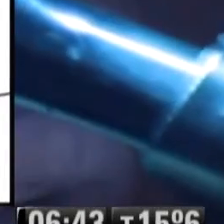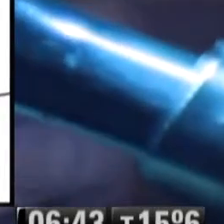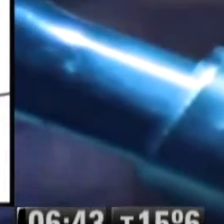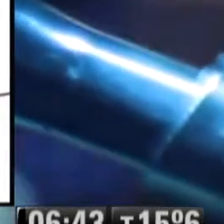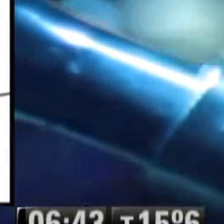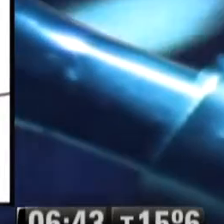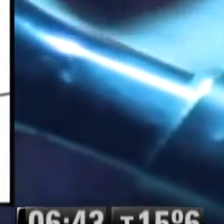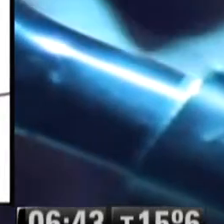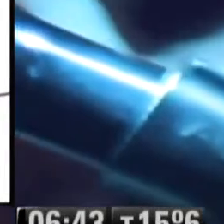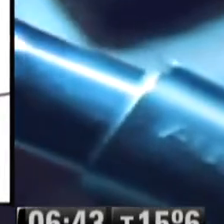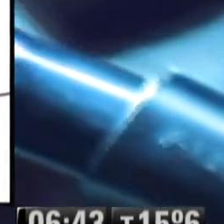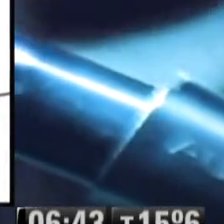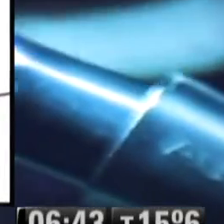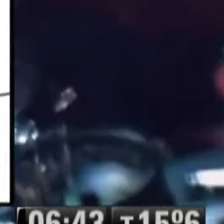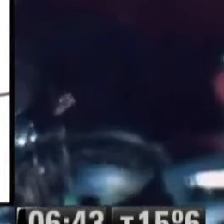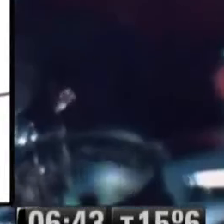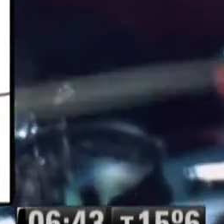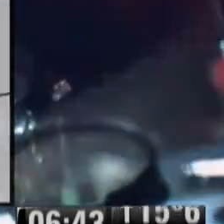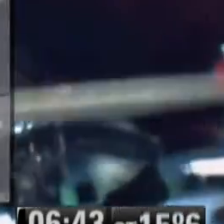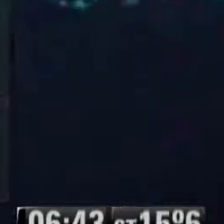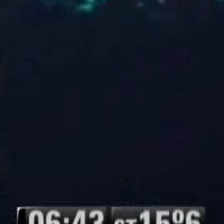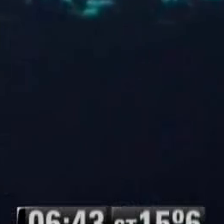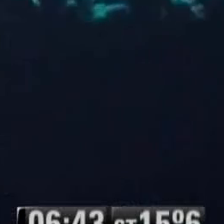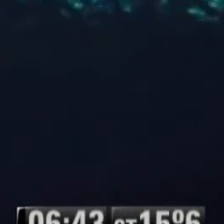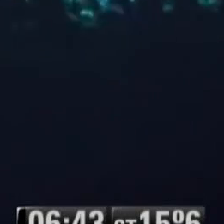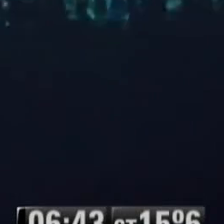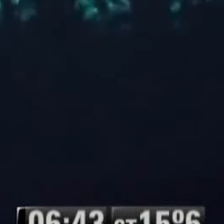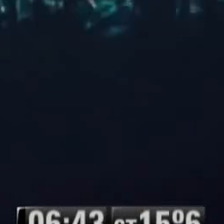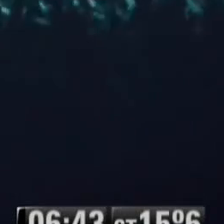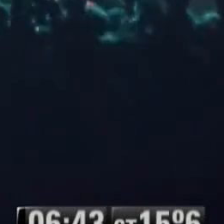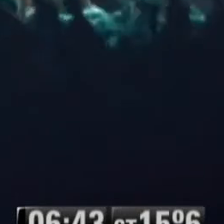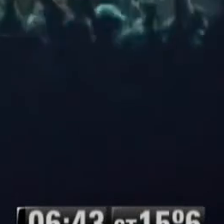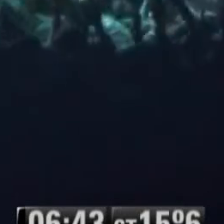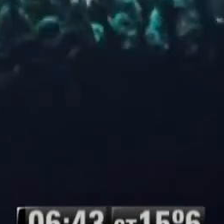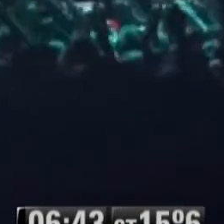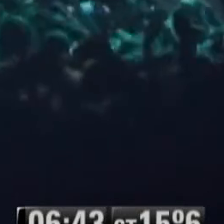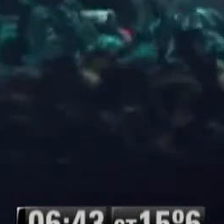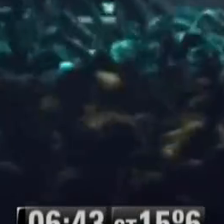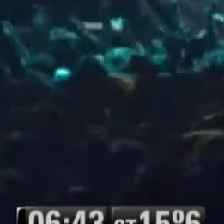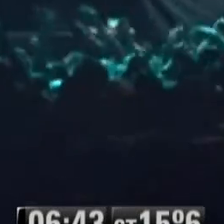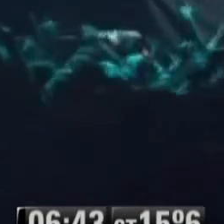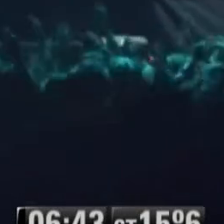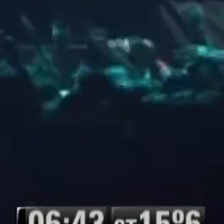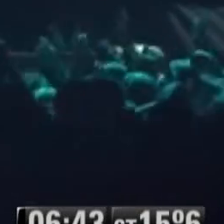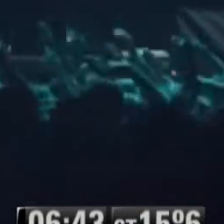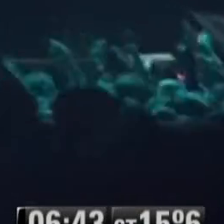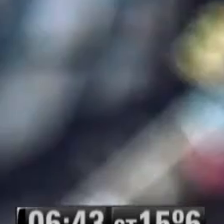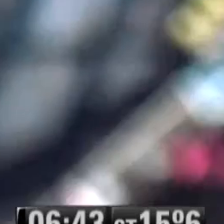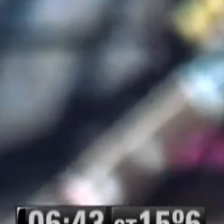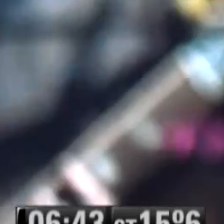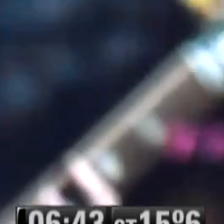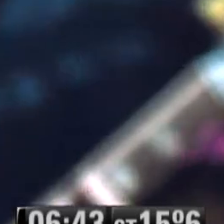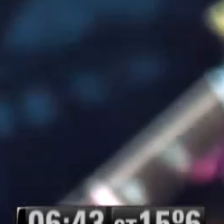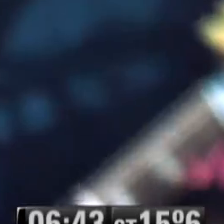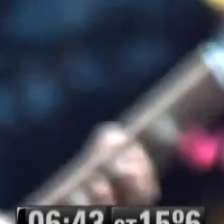todo lo que haya para ti. Salir del mismo callejón. A